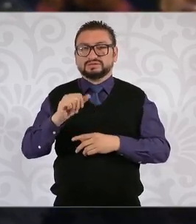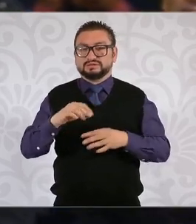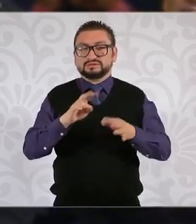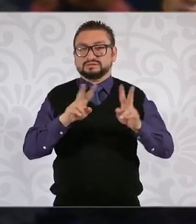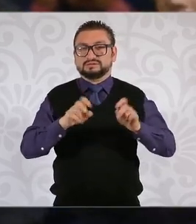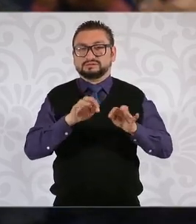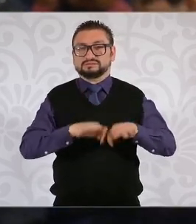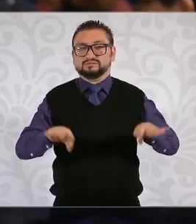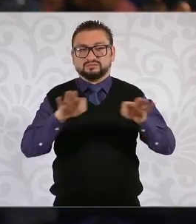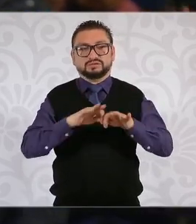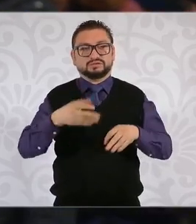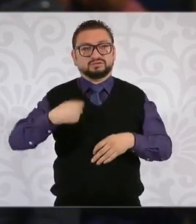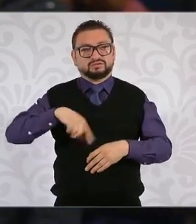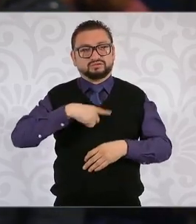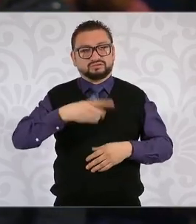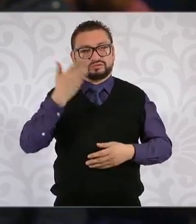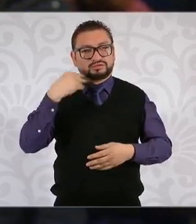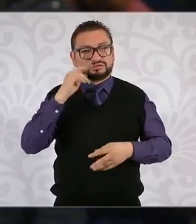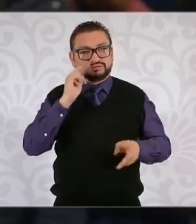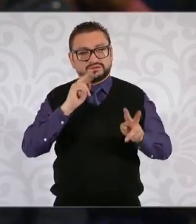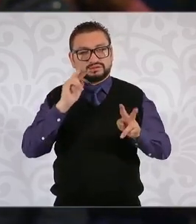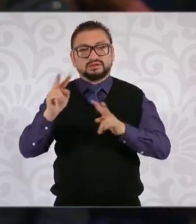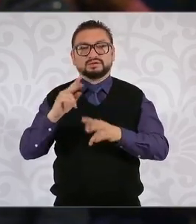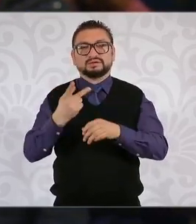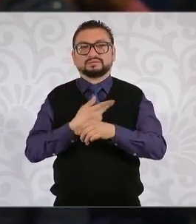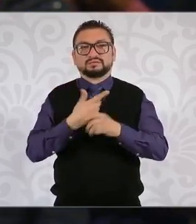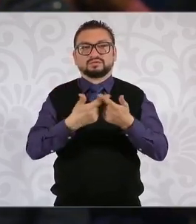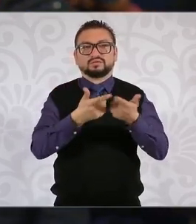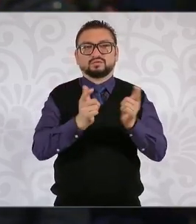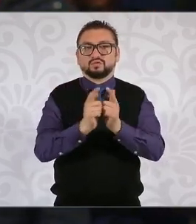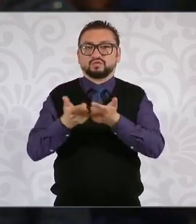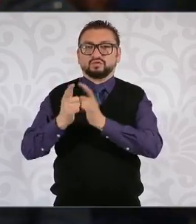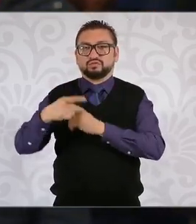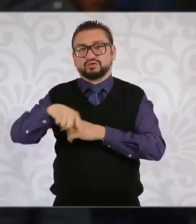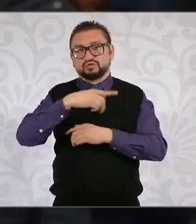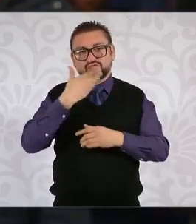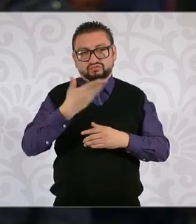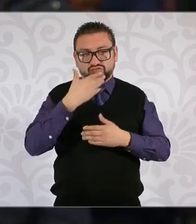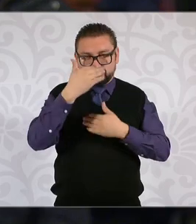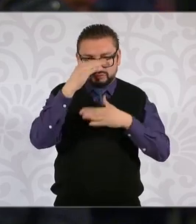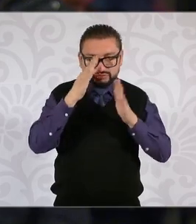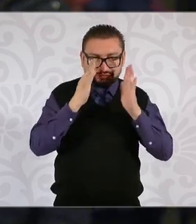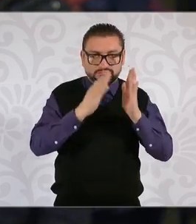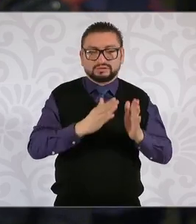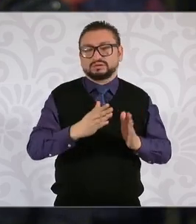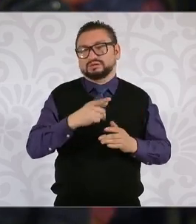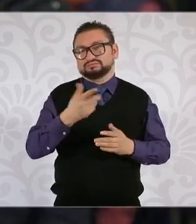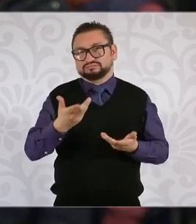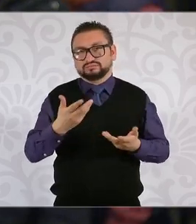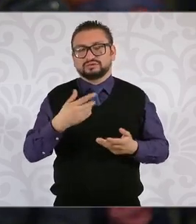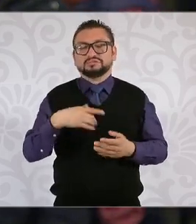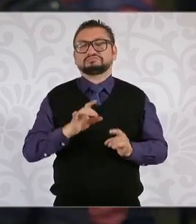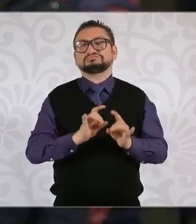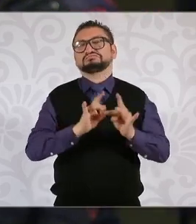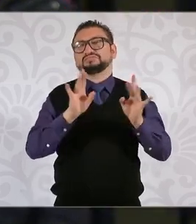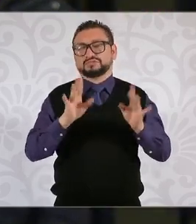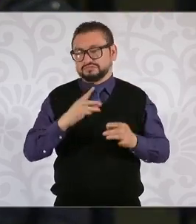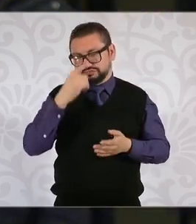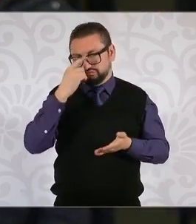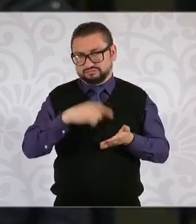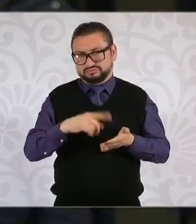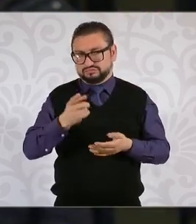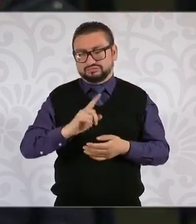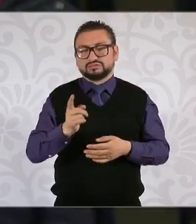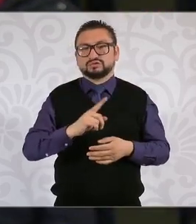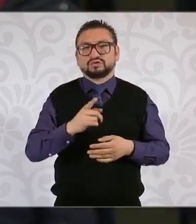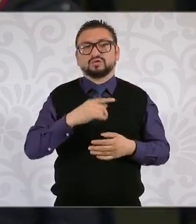lo que hemos visto como una reacción de grupos muy conservadores que a no me parece que sea un tema de casualidad o de iniciativa de